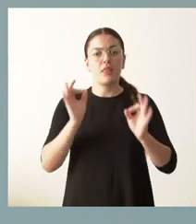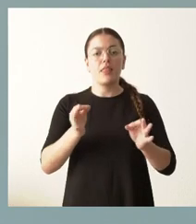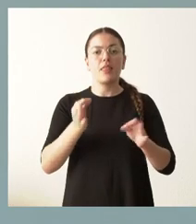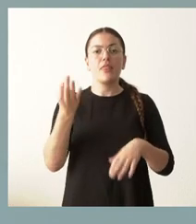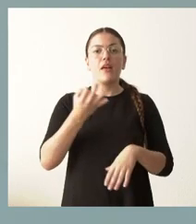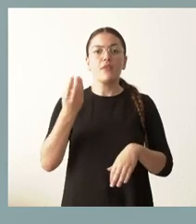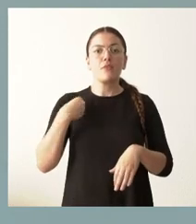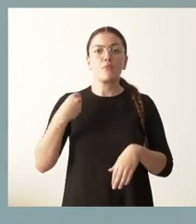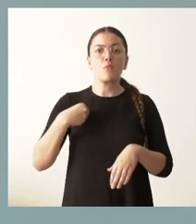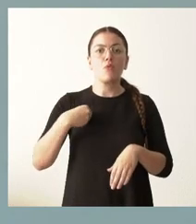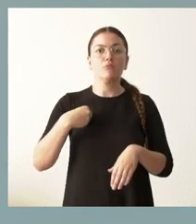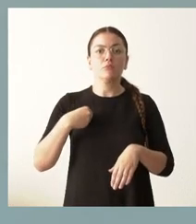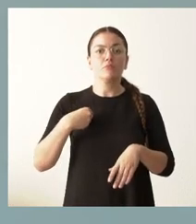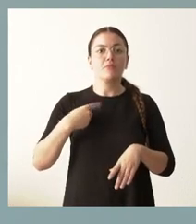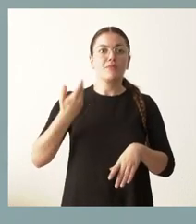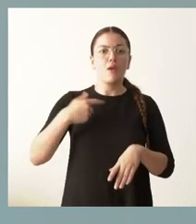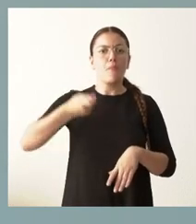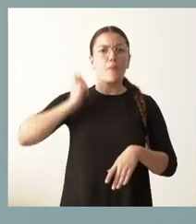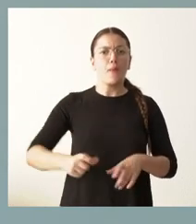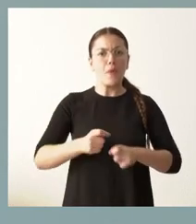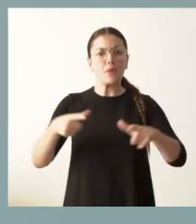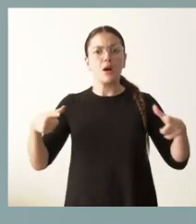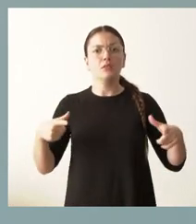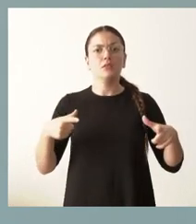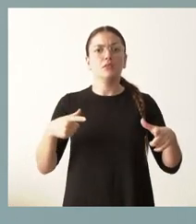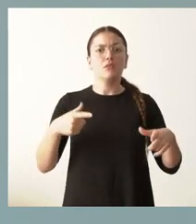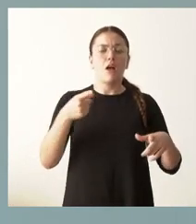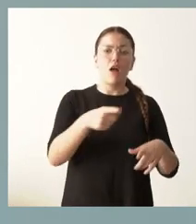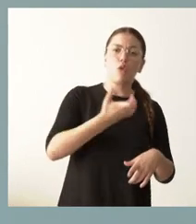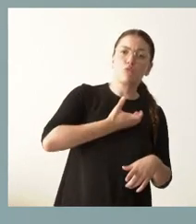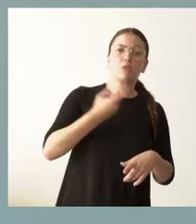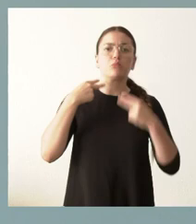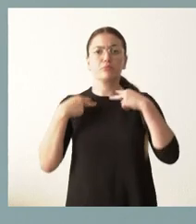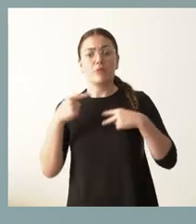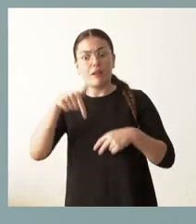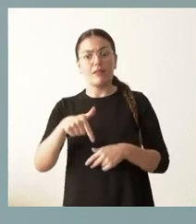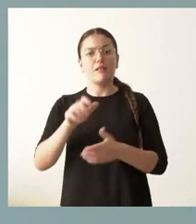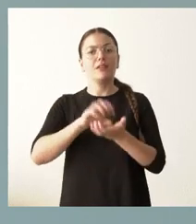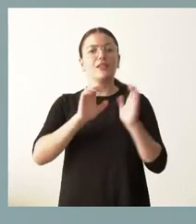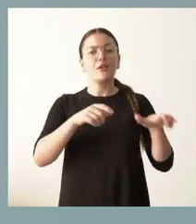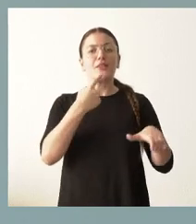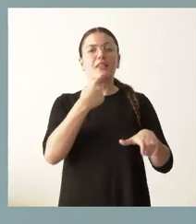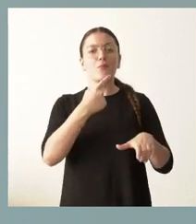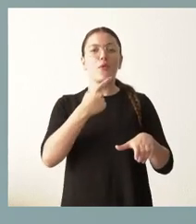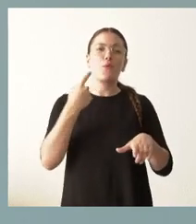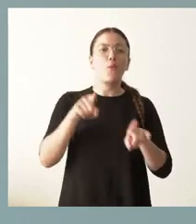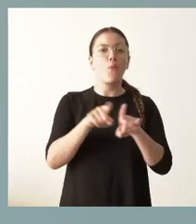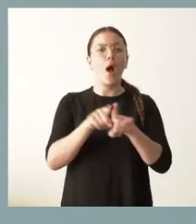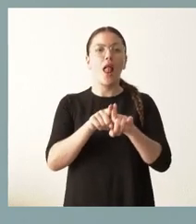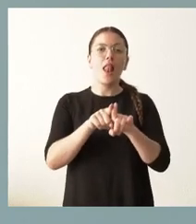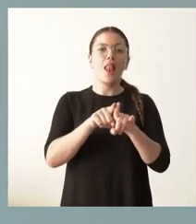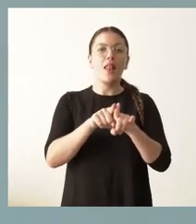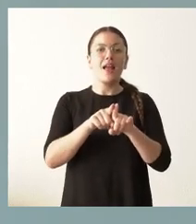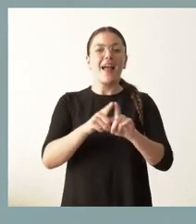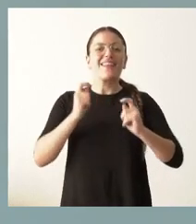medios de los que se disponen en las corporaciones locales. Y nosotros de Castilla y León, pues cuando hablamos de reforzar los medios, de dotarles